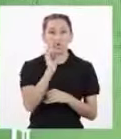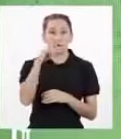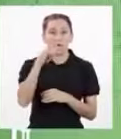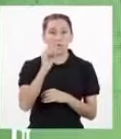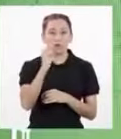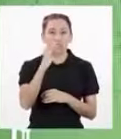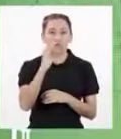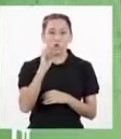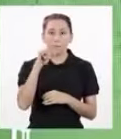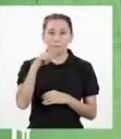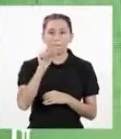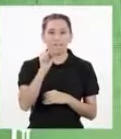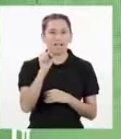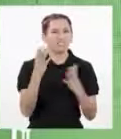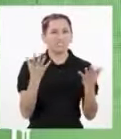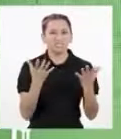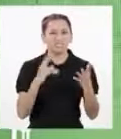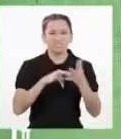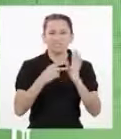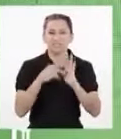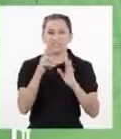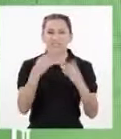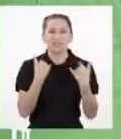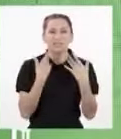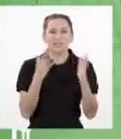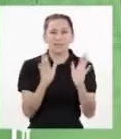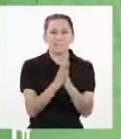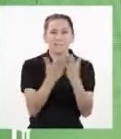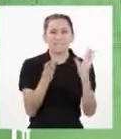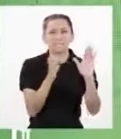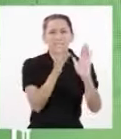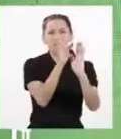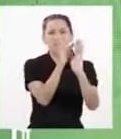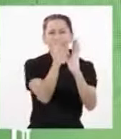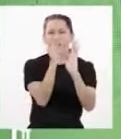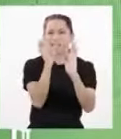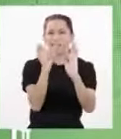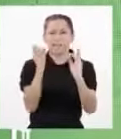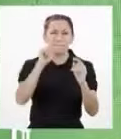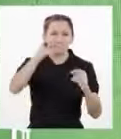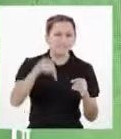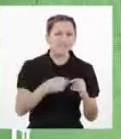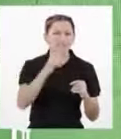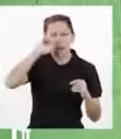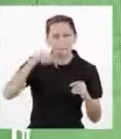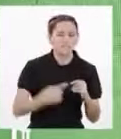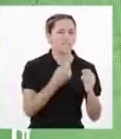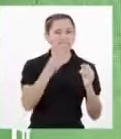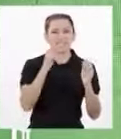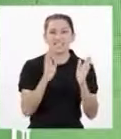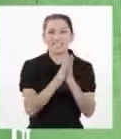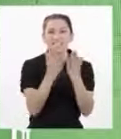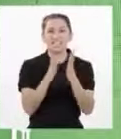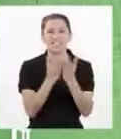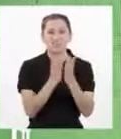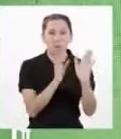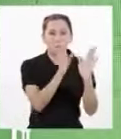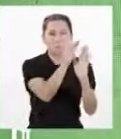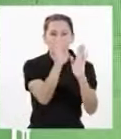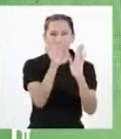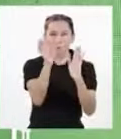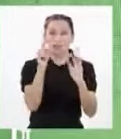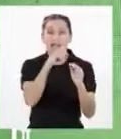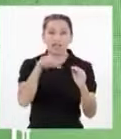cromosomas son como una biblioteca que contiene cientos, incluso miles de libros Y en esos libros está escrita nuestra